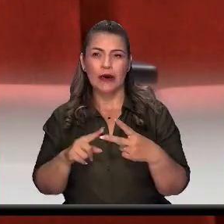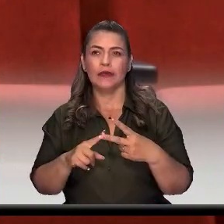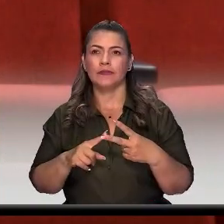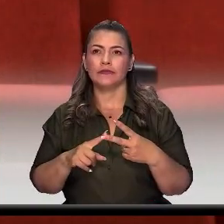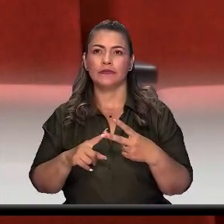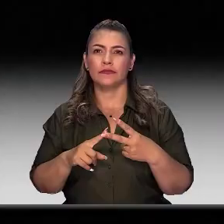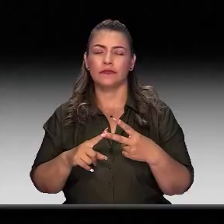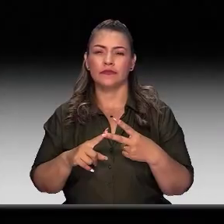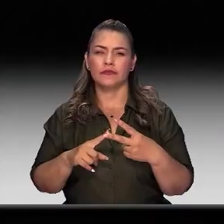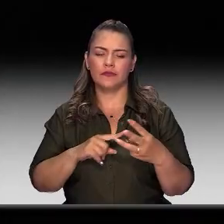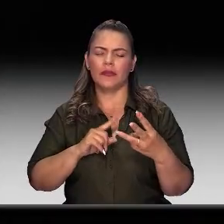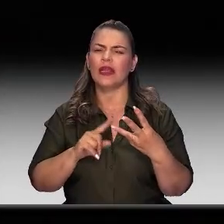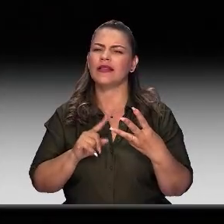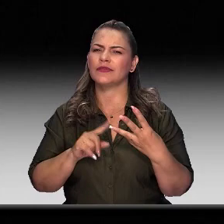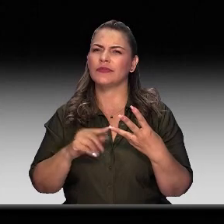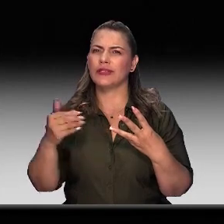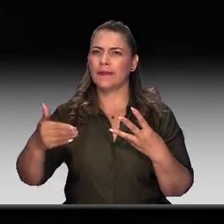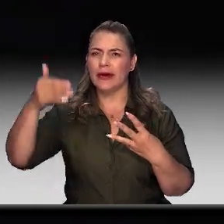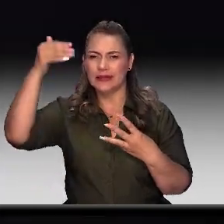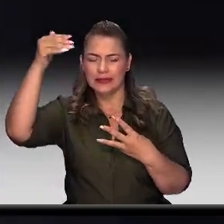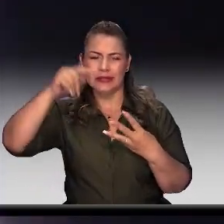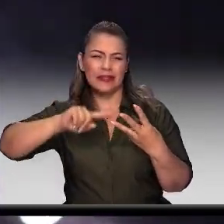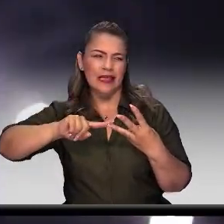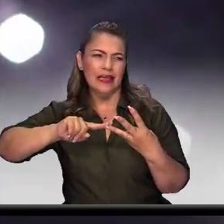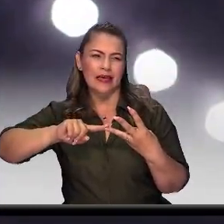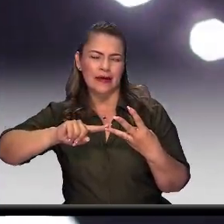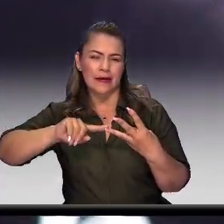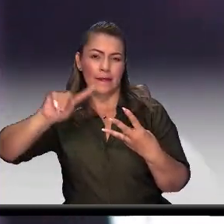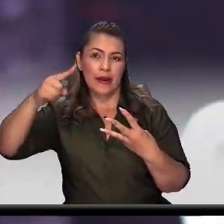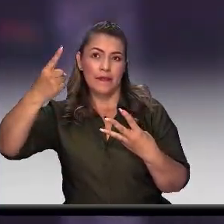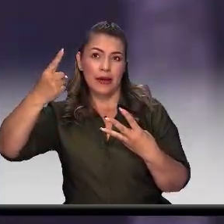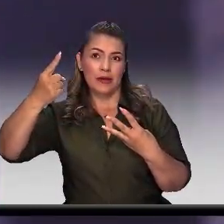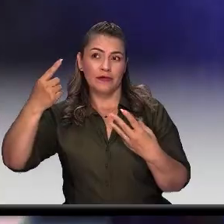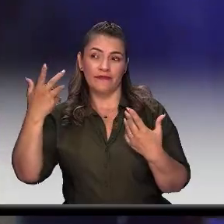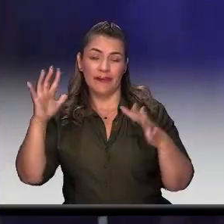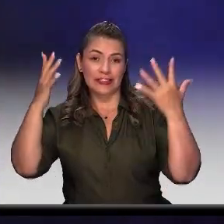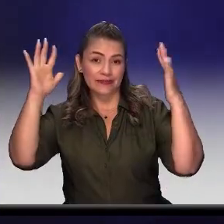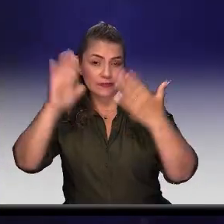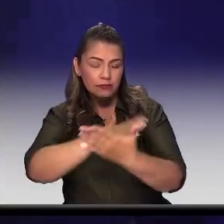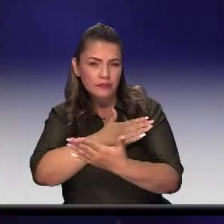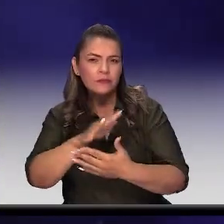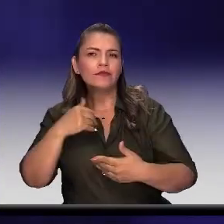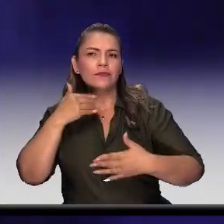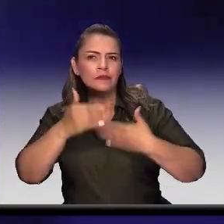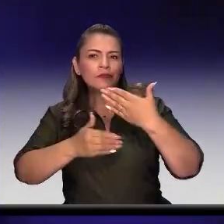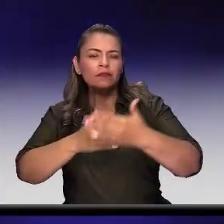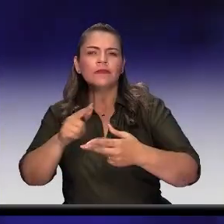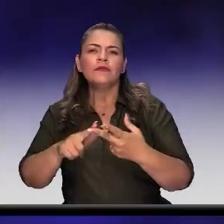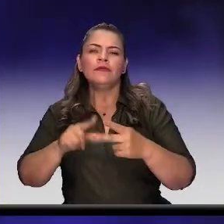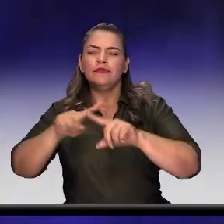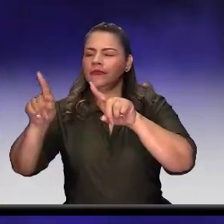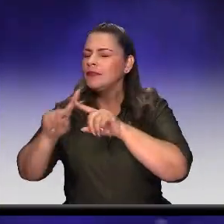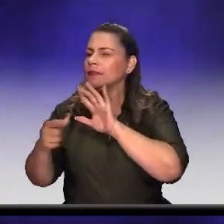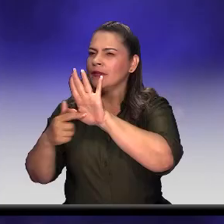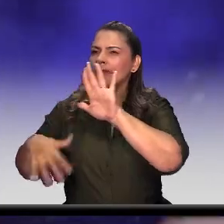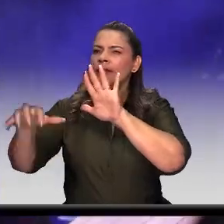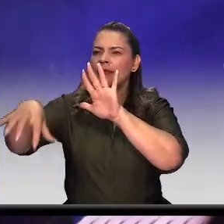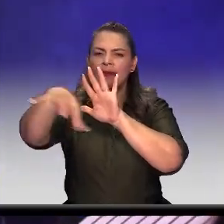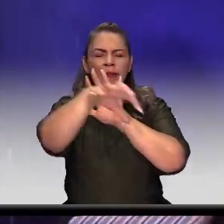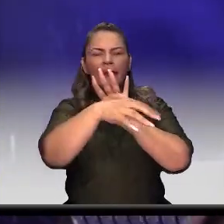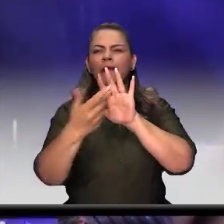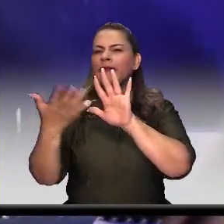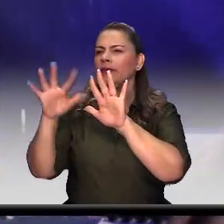un poco más grande, ganar el primer puesto de este festival de la canción, y así pasar por diferentes escenarios. Ya son más